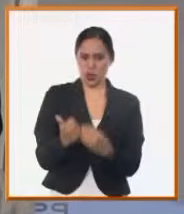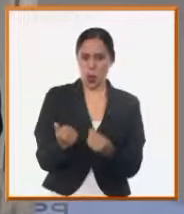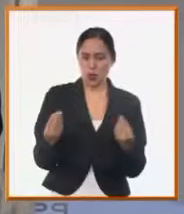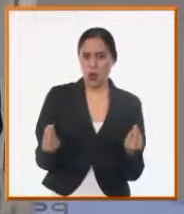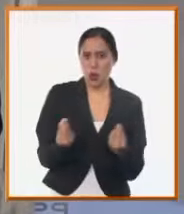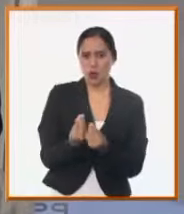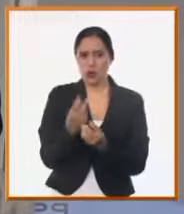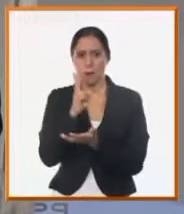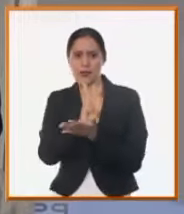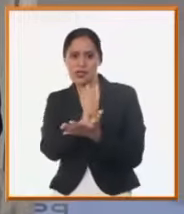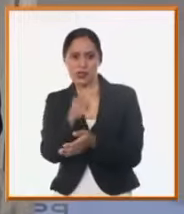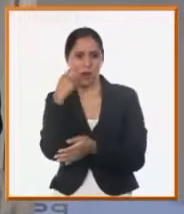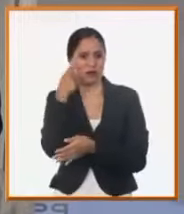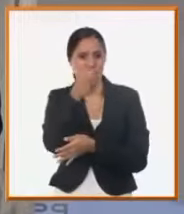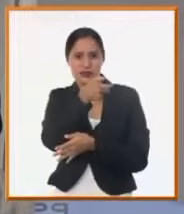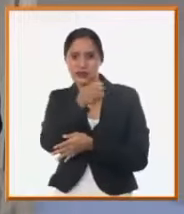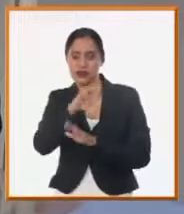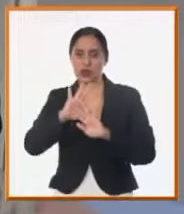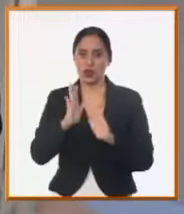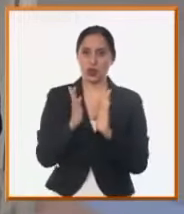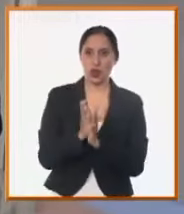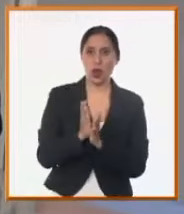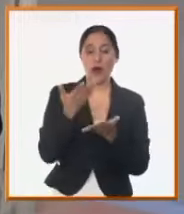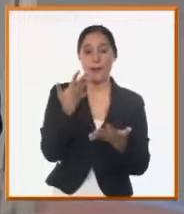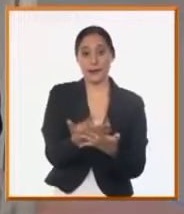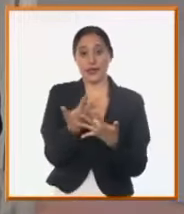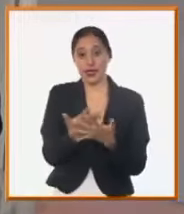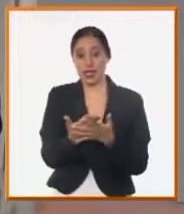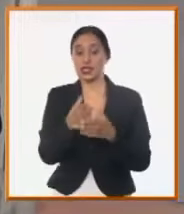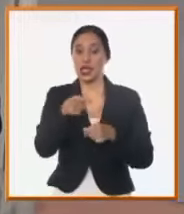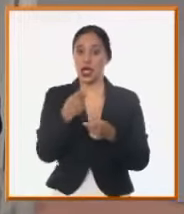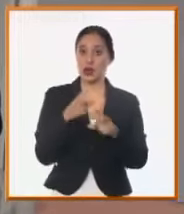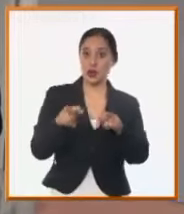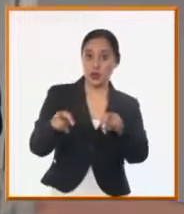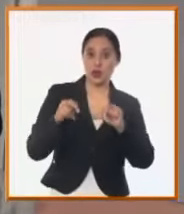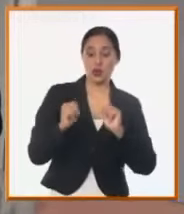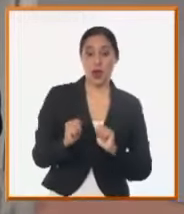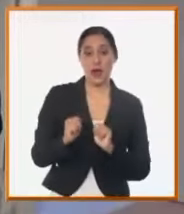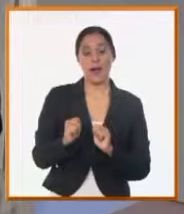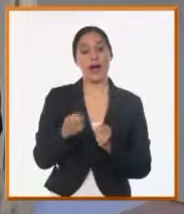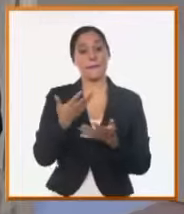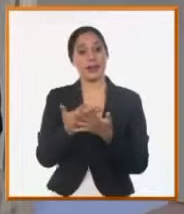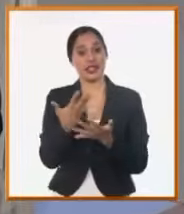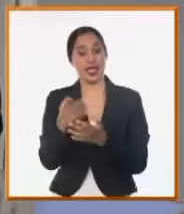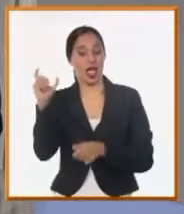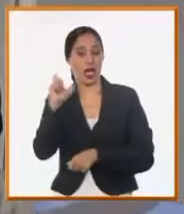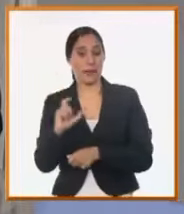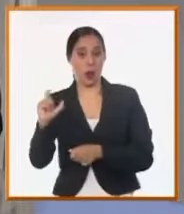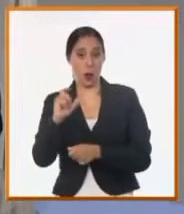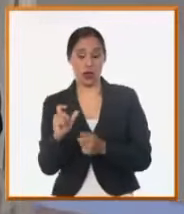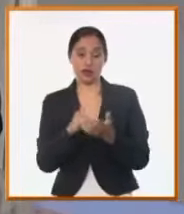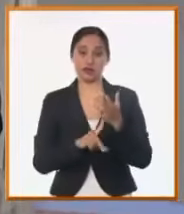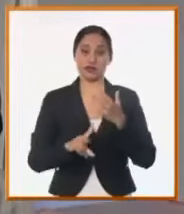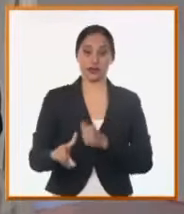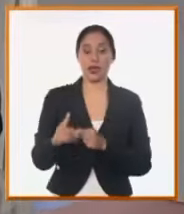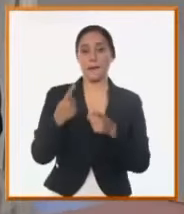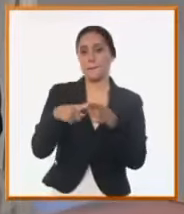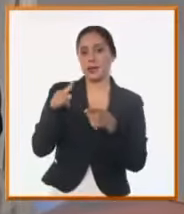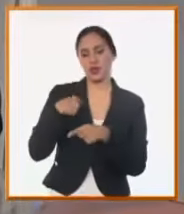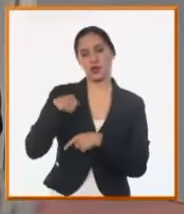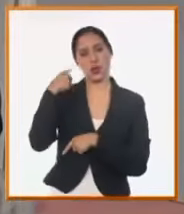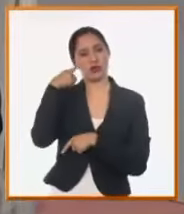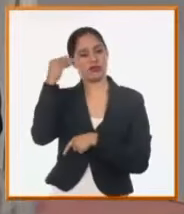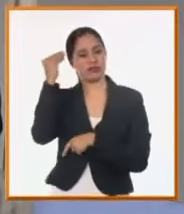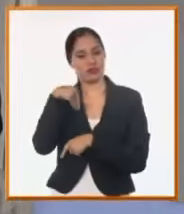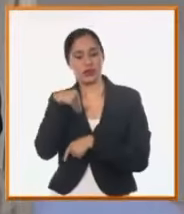inició la inversión por parte de la empresa constructora del grupo, la empresa de Camagüey. Hoy ejecuta trabajo. Pero decir que es una inversión que está en proceso.